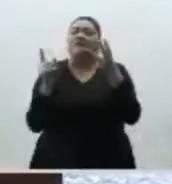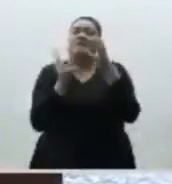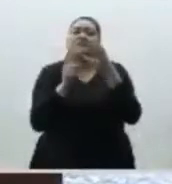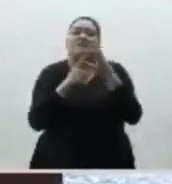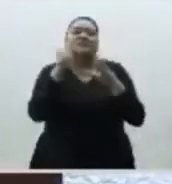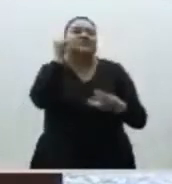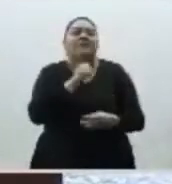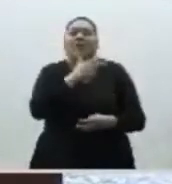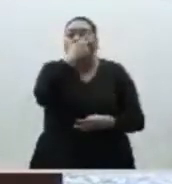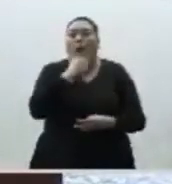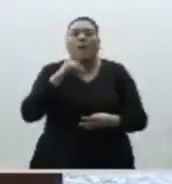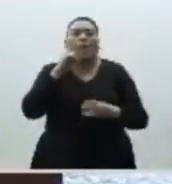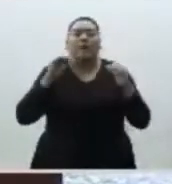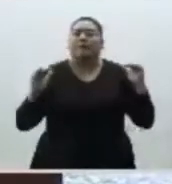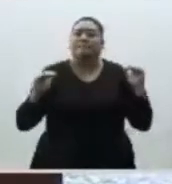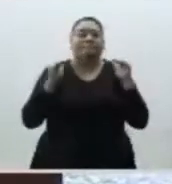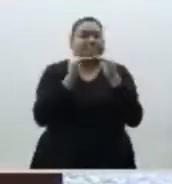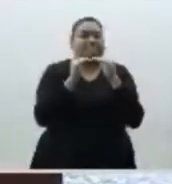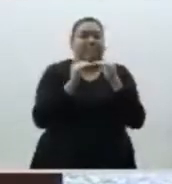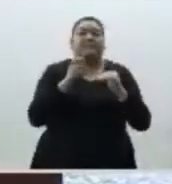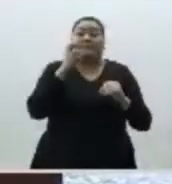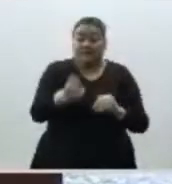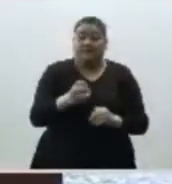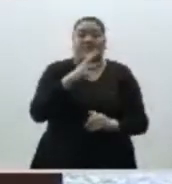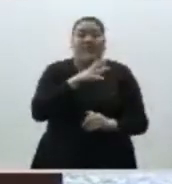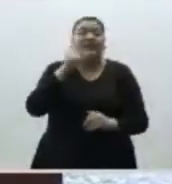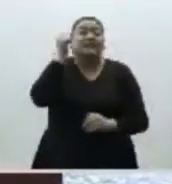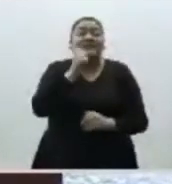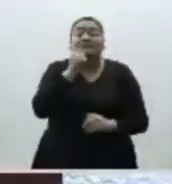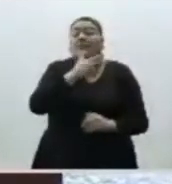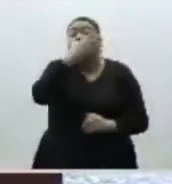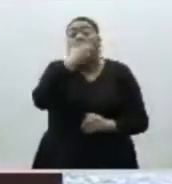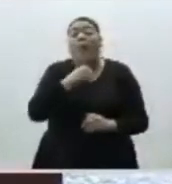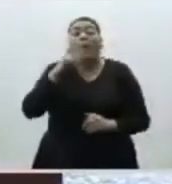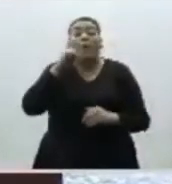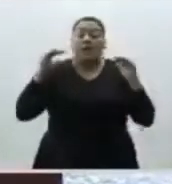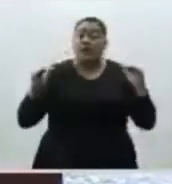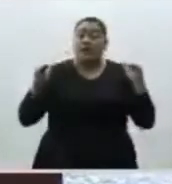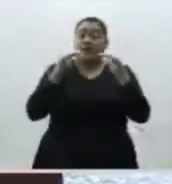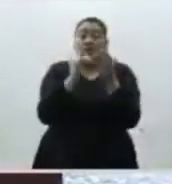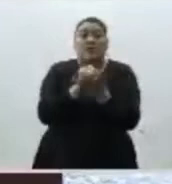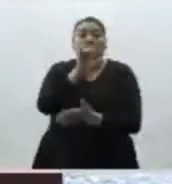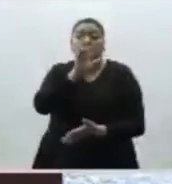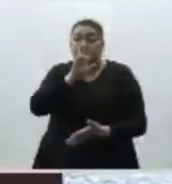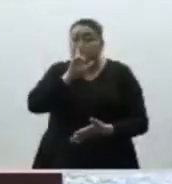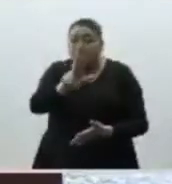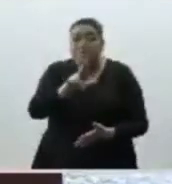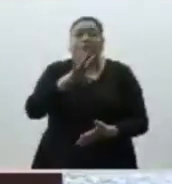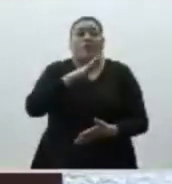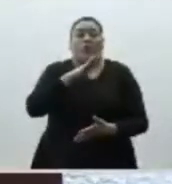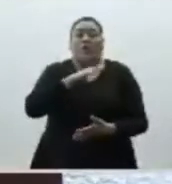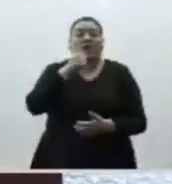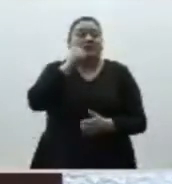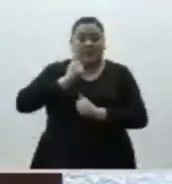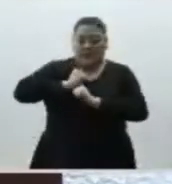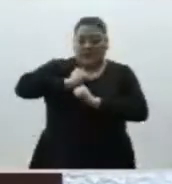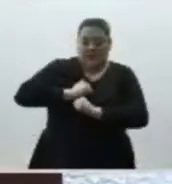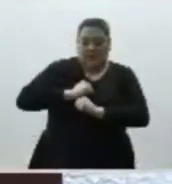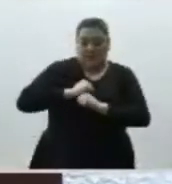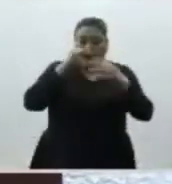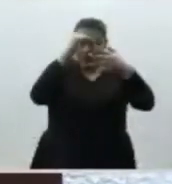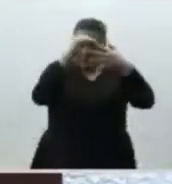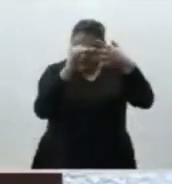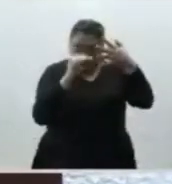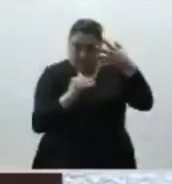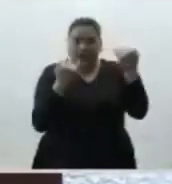paridad de género. Hemos construido diversos criterios en torno a la paridad horizontal e incluso